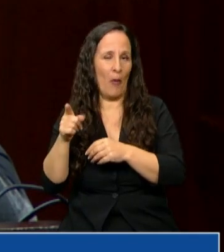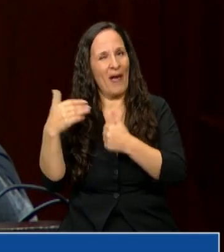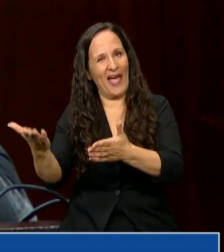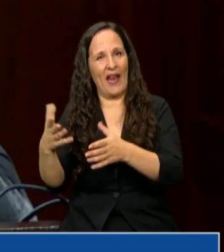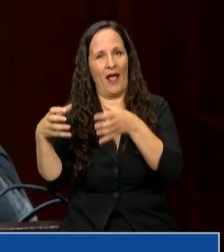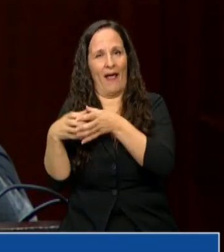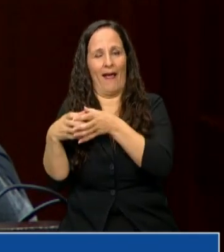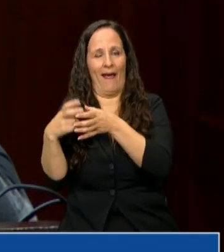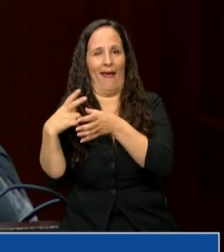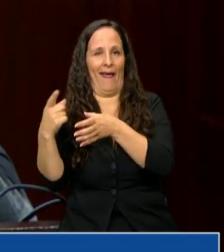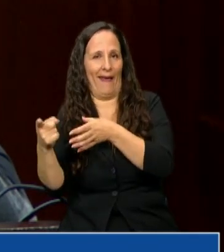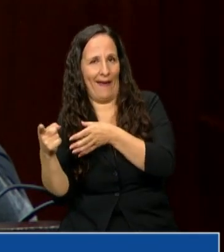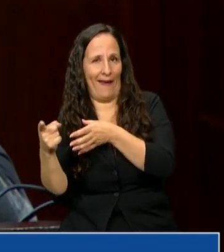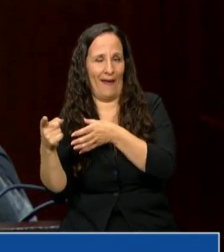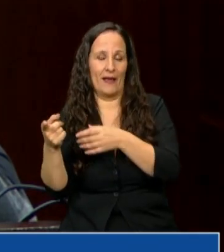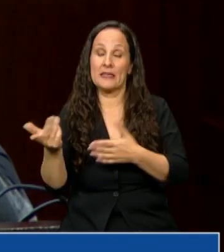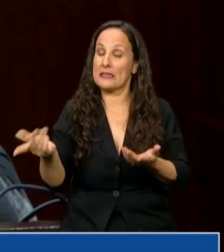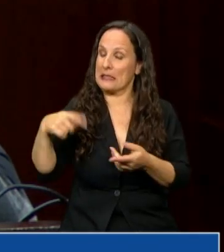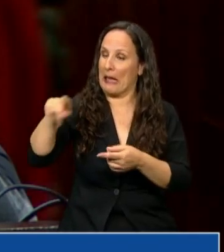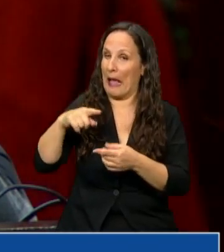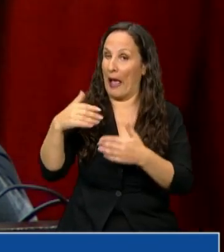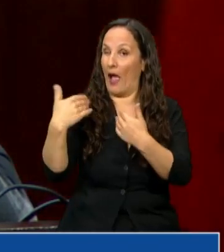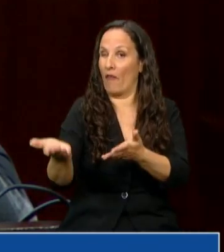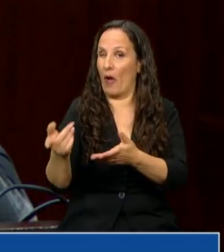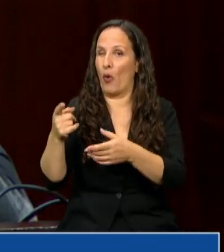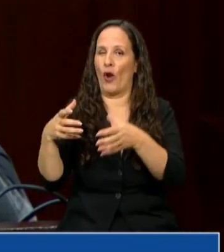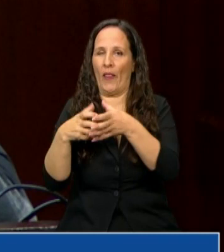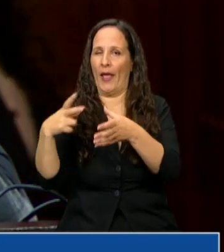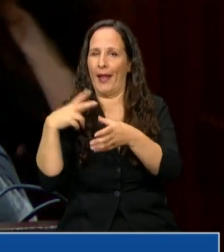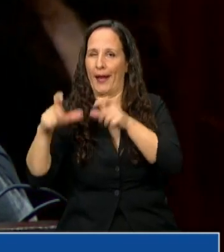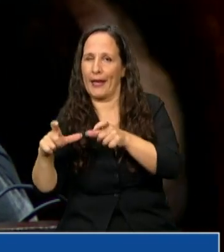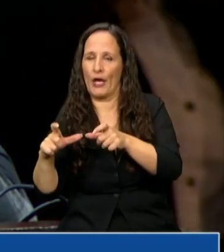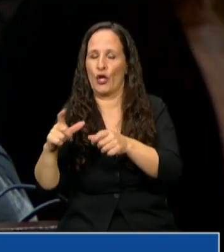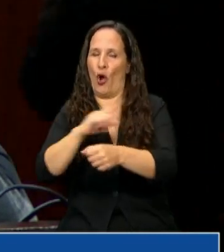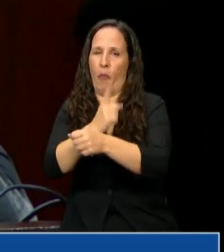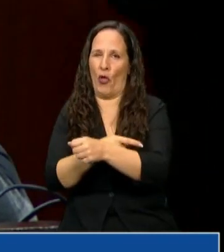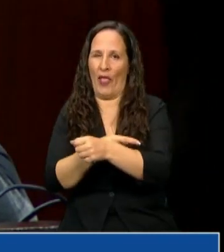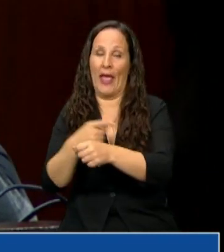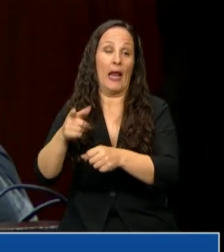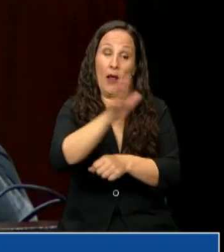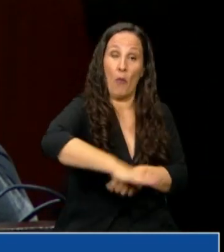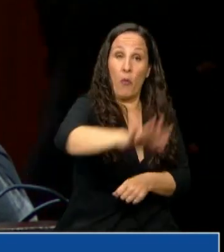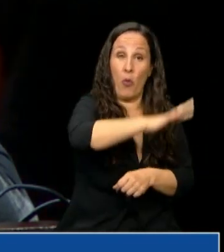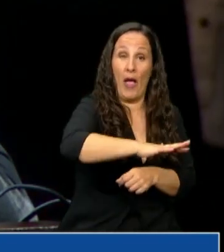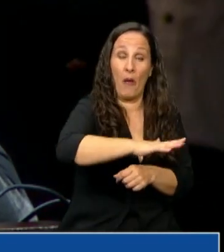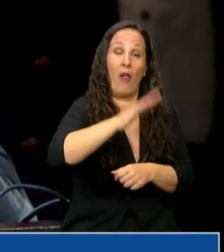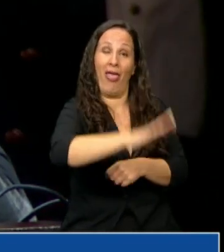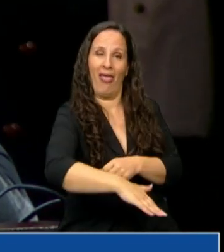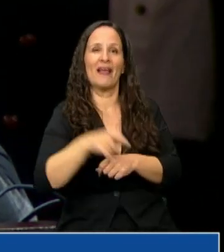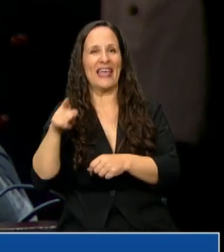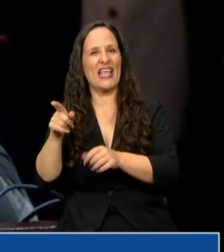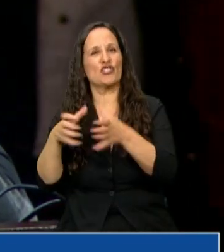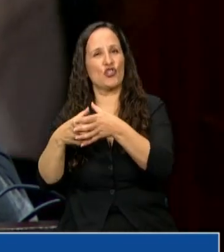uno representa a los intereses de los ricos y los poderosos en perjuicio de la mayoría del pueblo argentino, eso es ser de la casta.